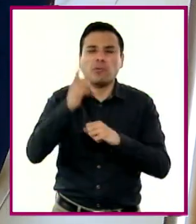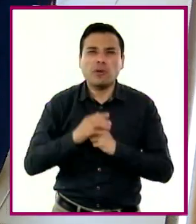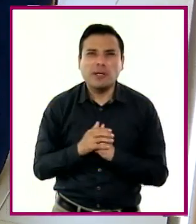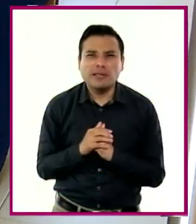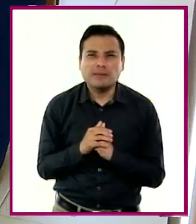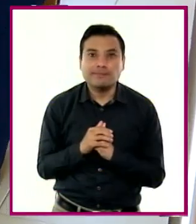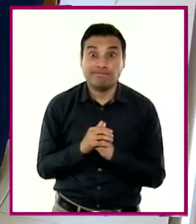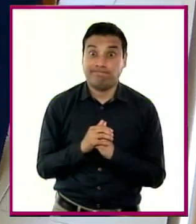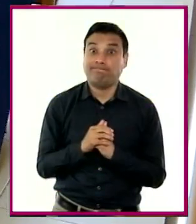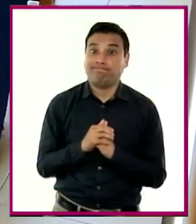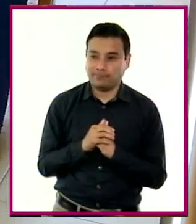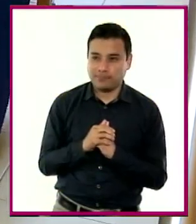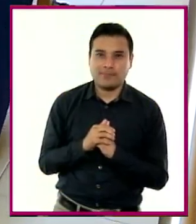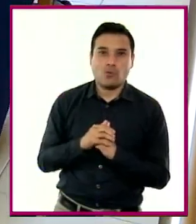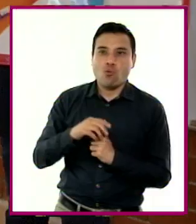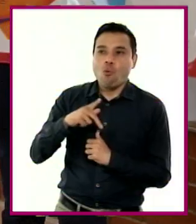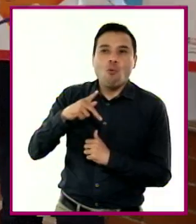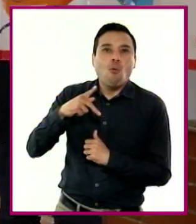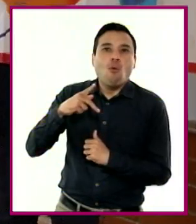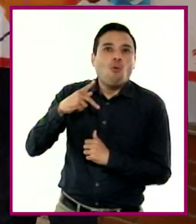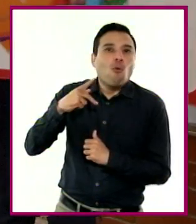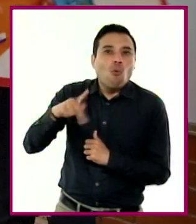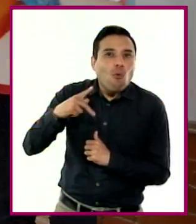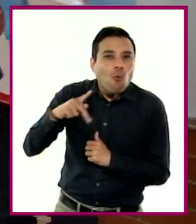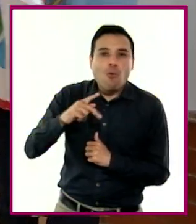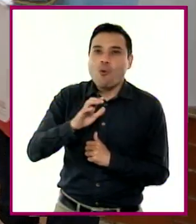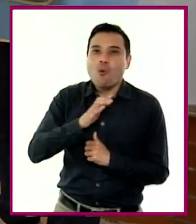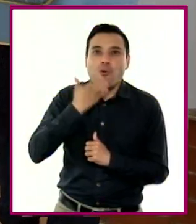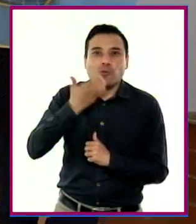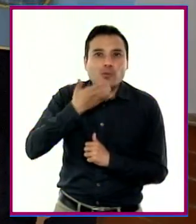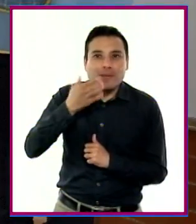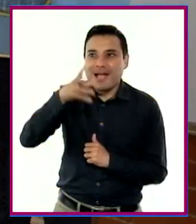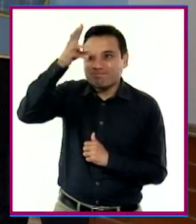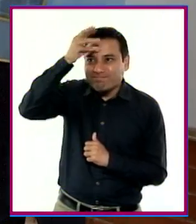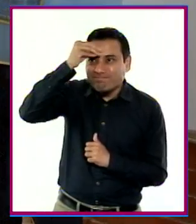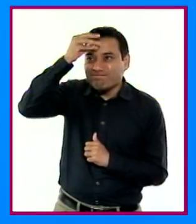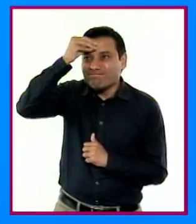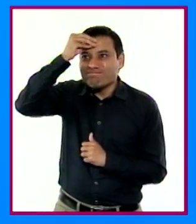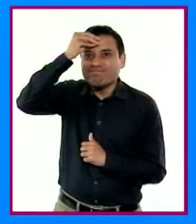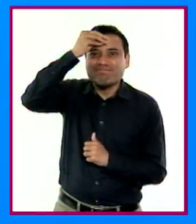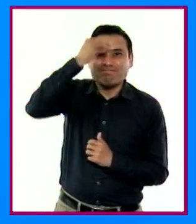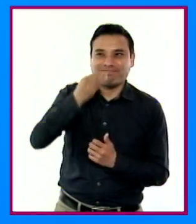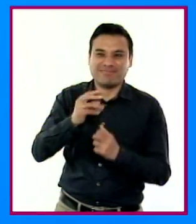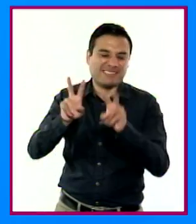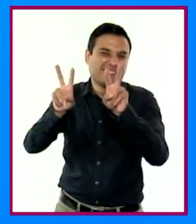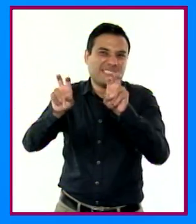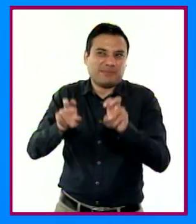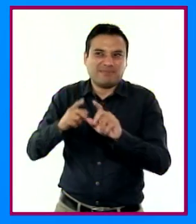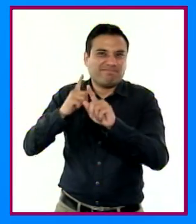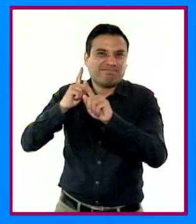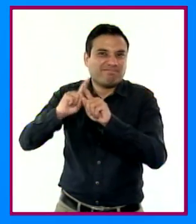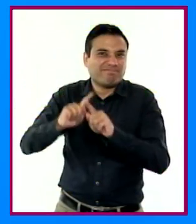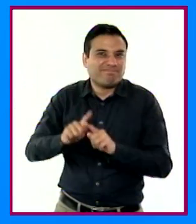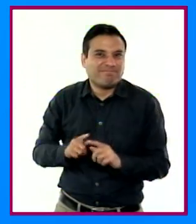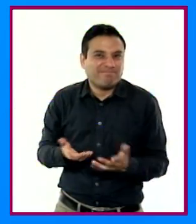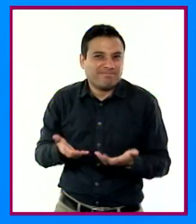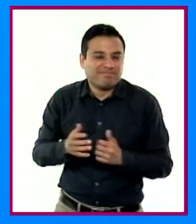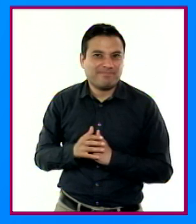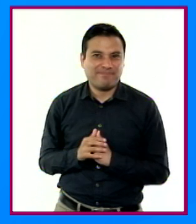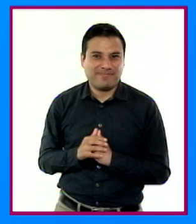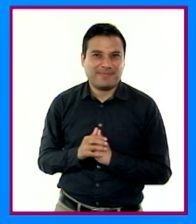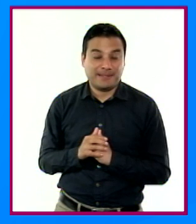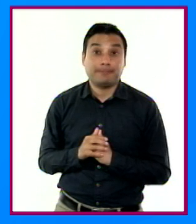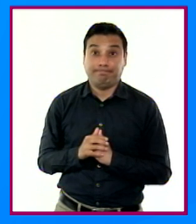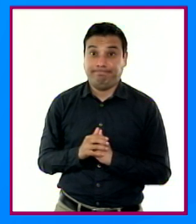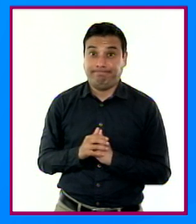maneras de pinzar, de mirar y explicar el mundo natural y social. Se construyen a partir de las experiencias